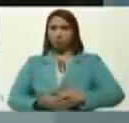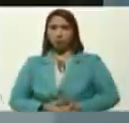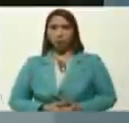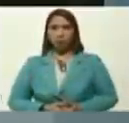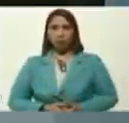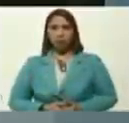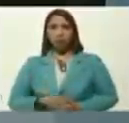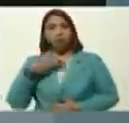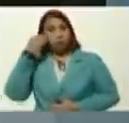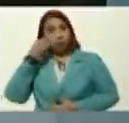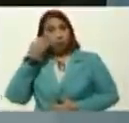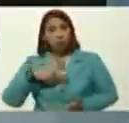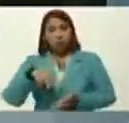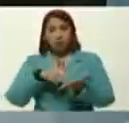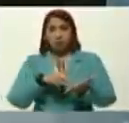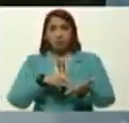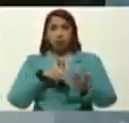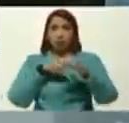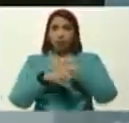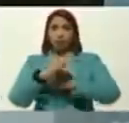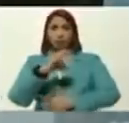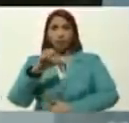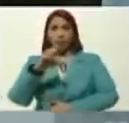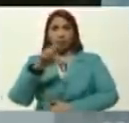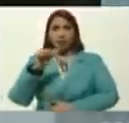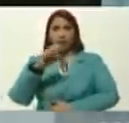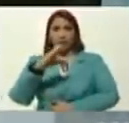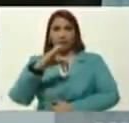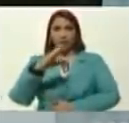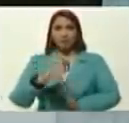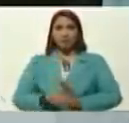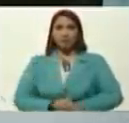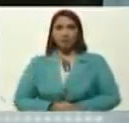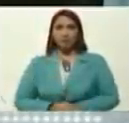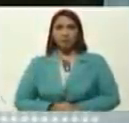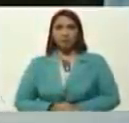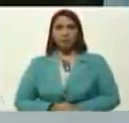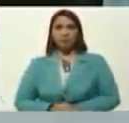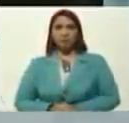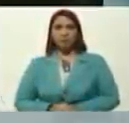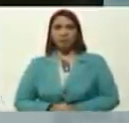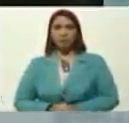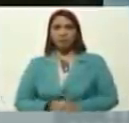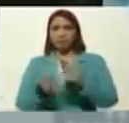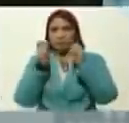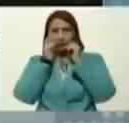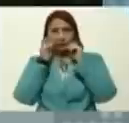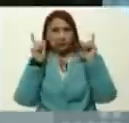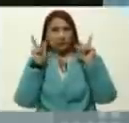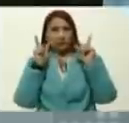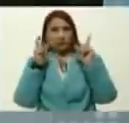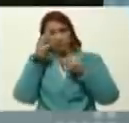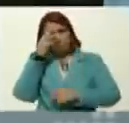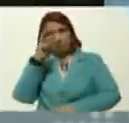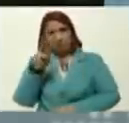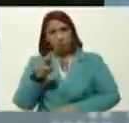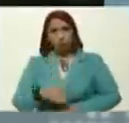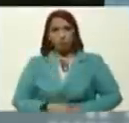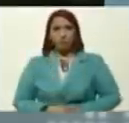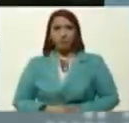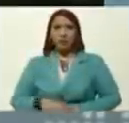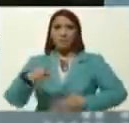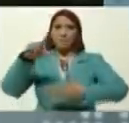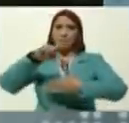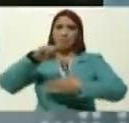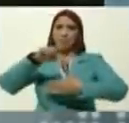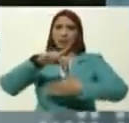creo que nuestra participación, desde nuestra llegada, causó un gran impacto, en México, en América